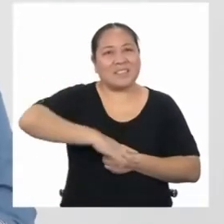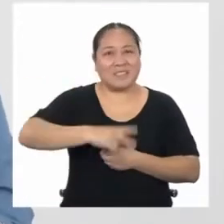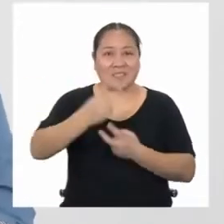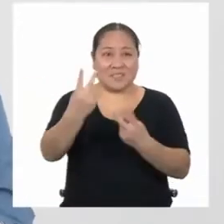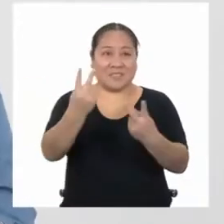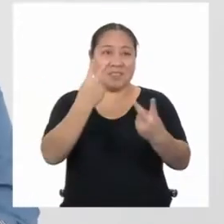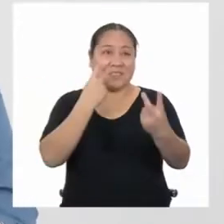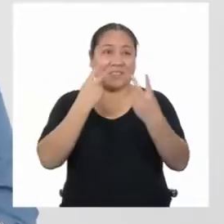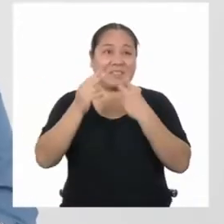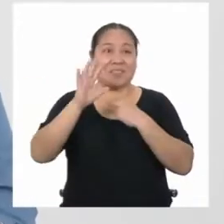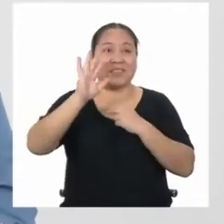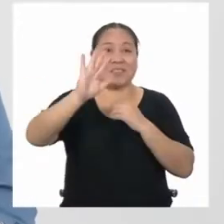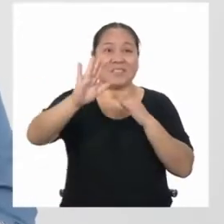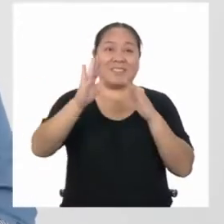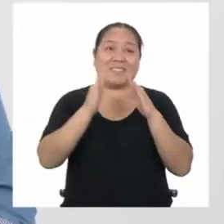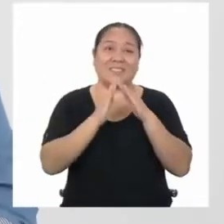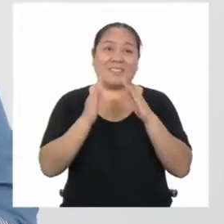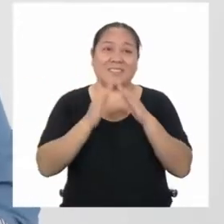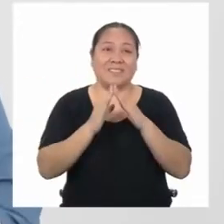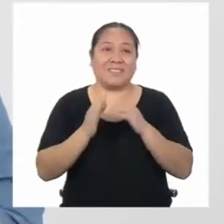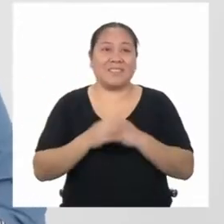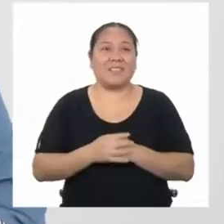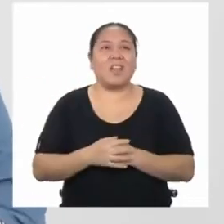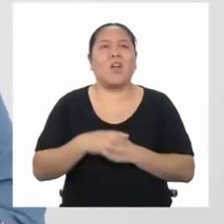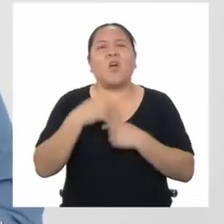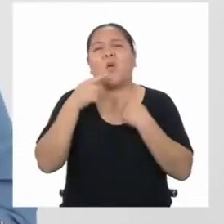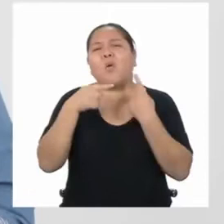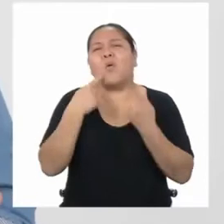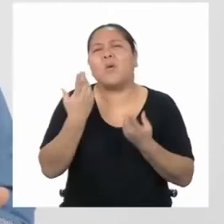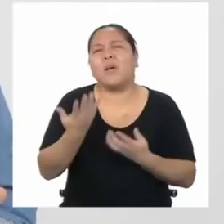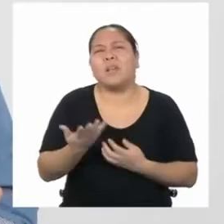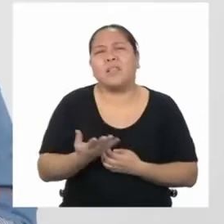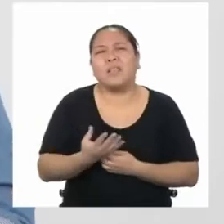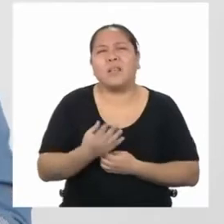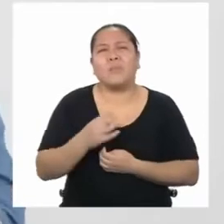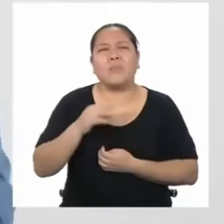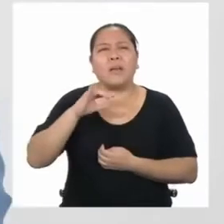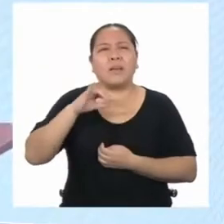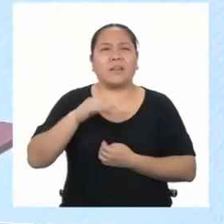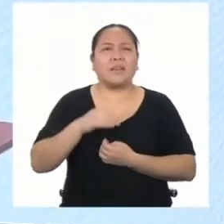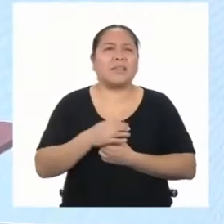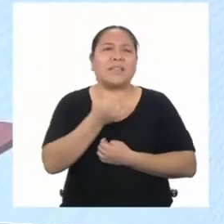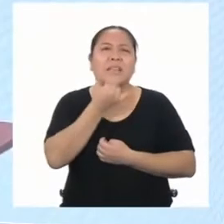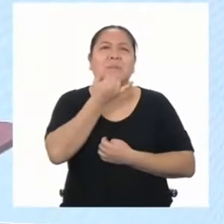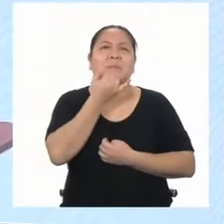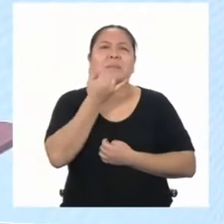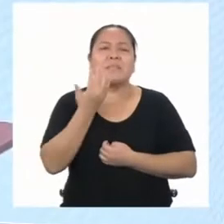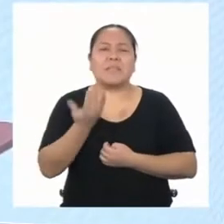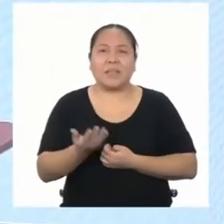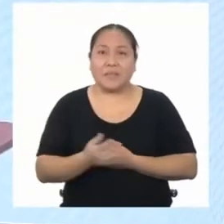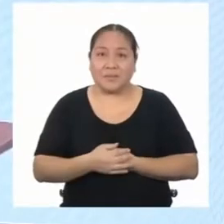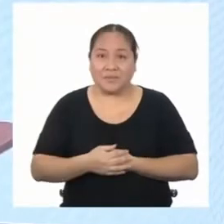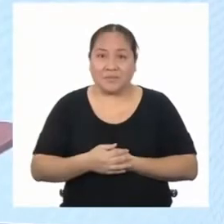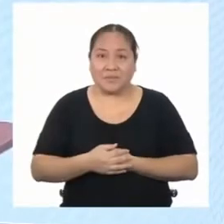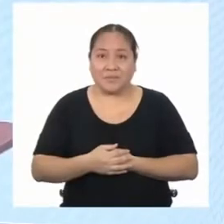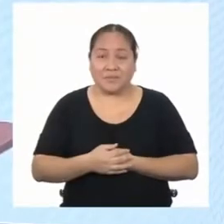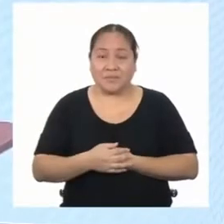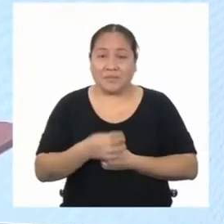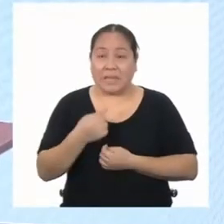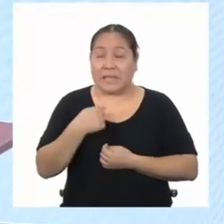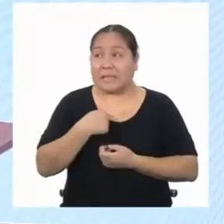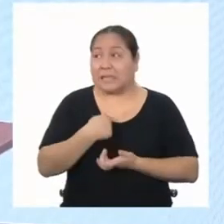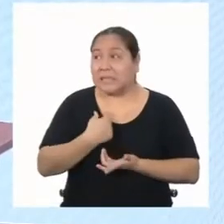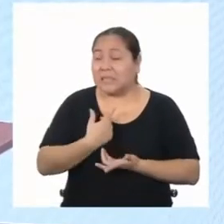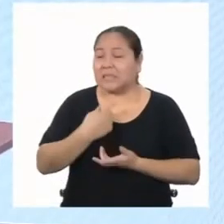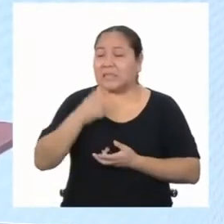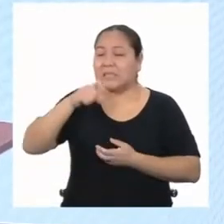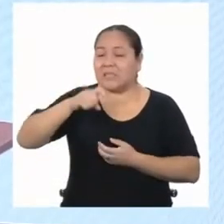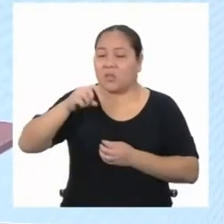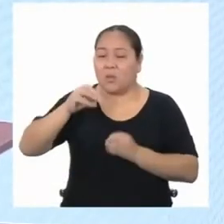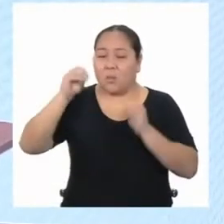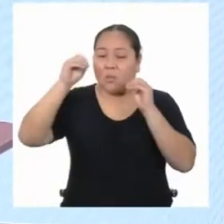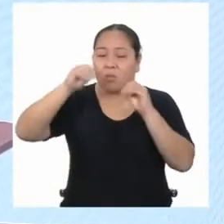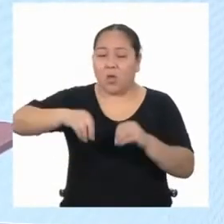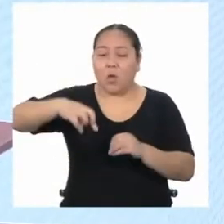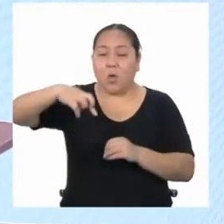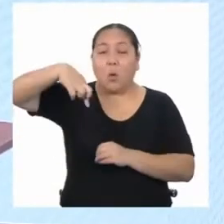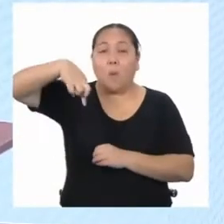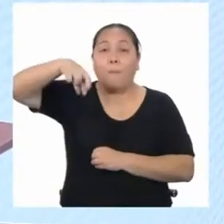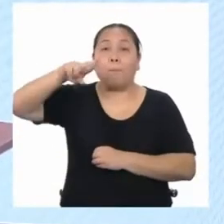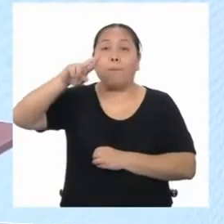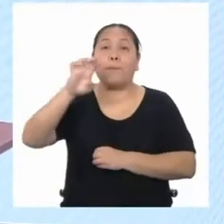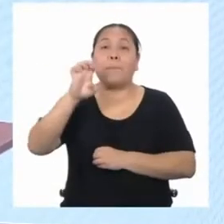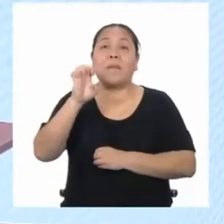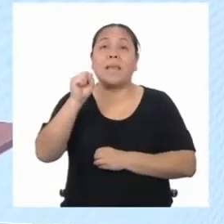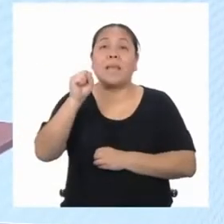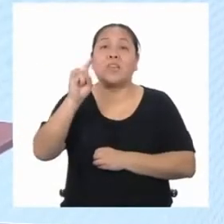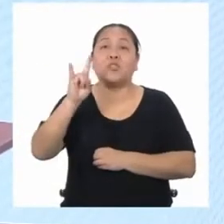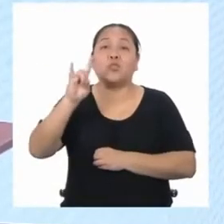están viendo desde sus casas. Cuéntame, Yanira, ¿qué ha pasado? Lo que pasa es que tengo que hacer un presupuesto para instalar GRAT